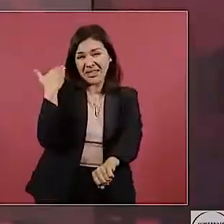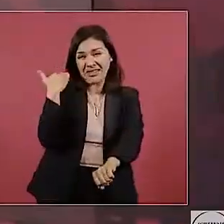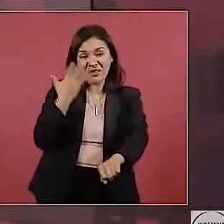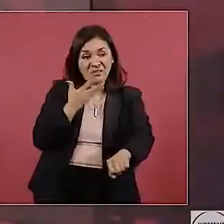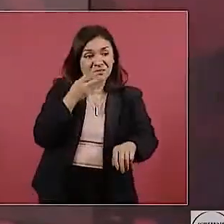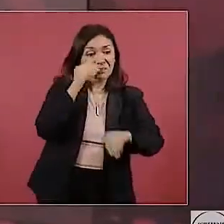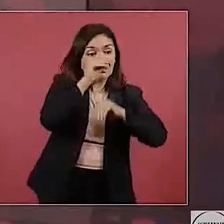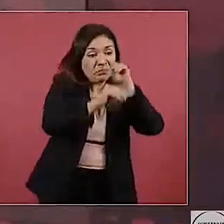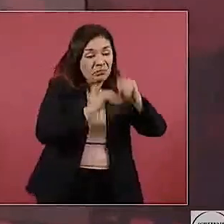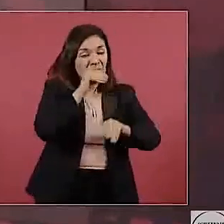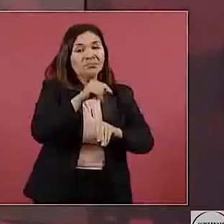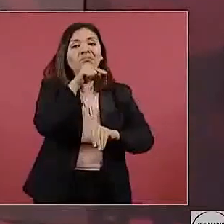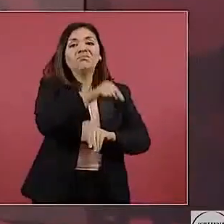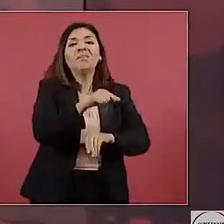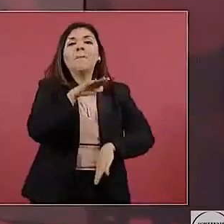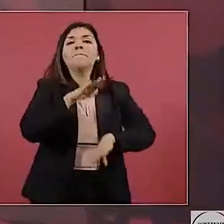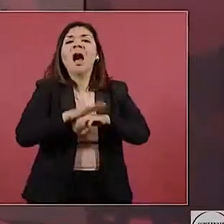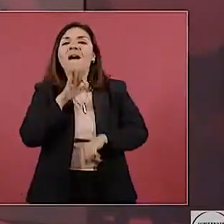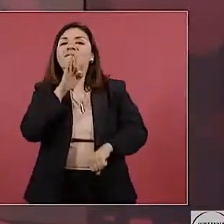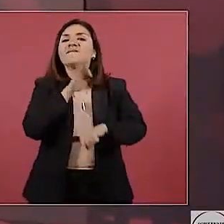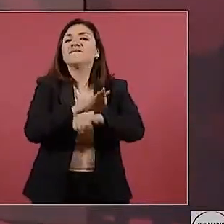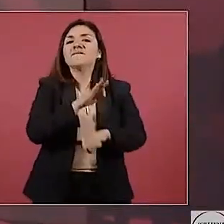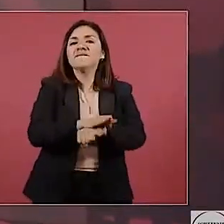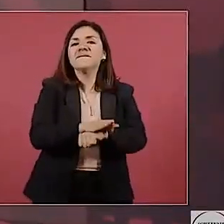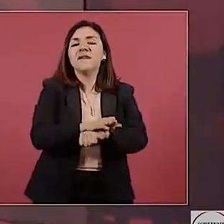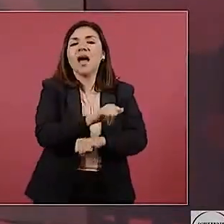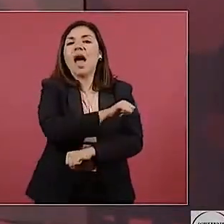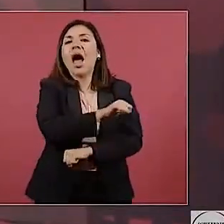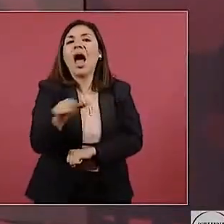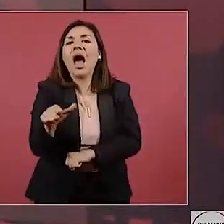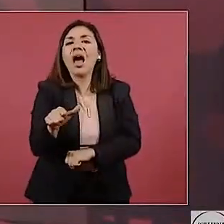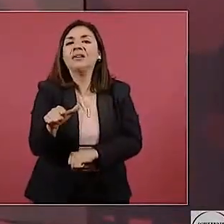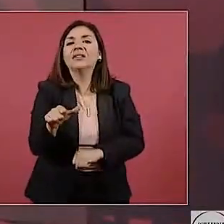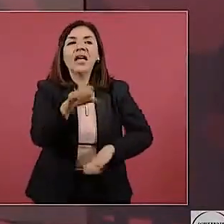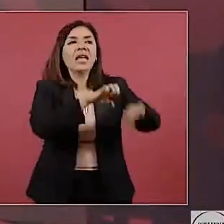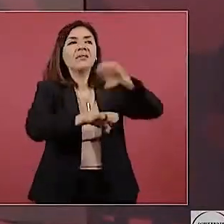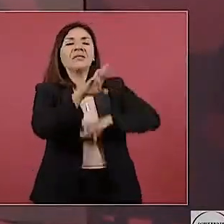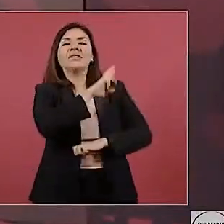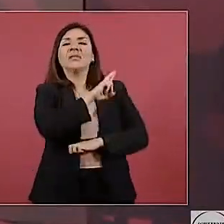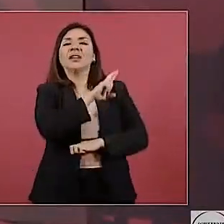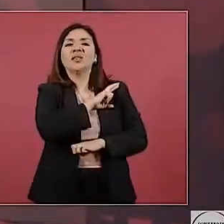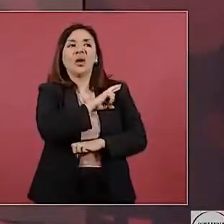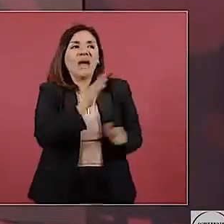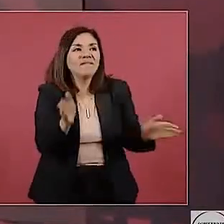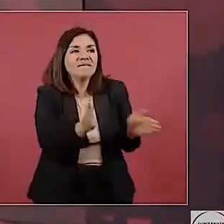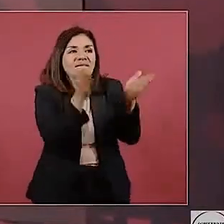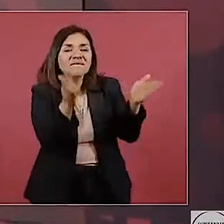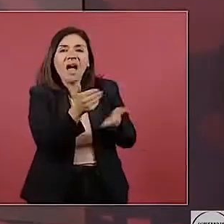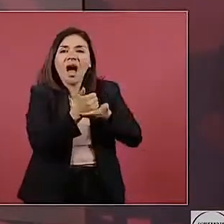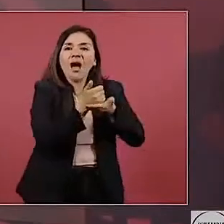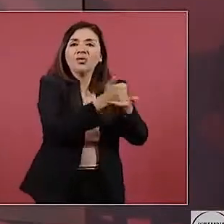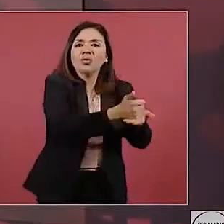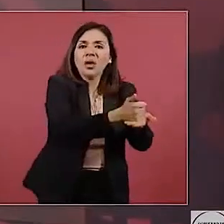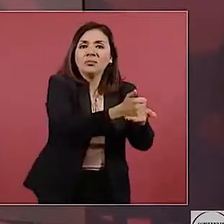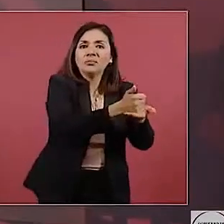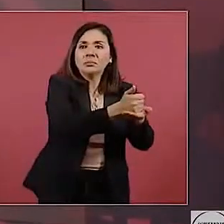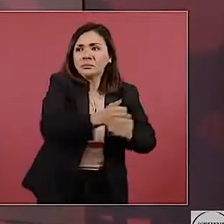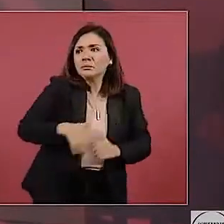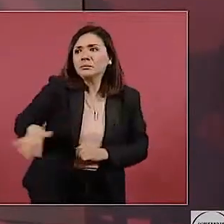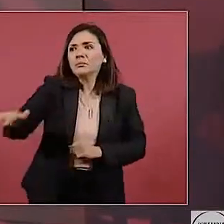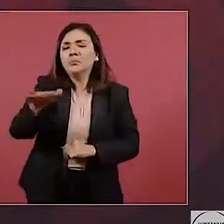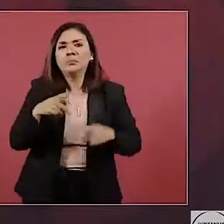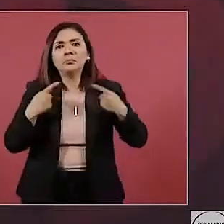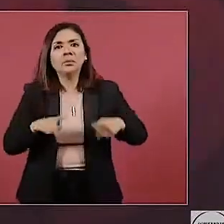a particulares, no a la mayoría